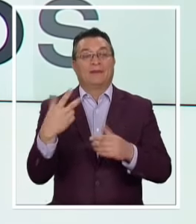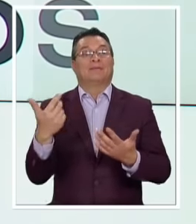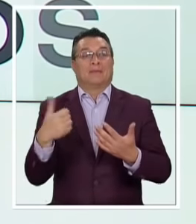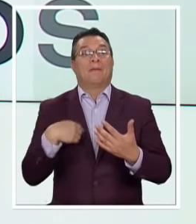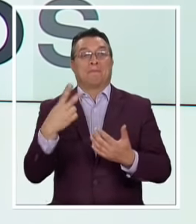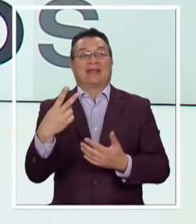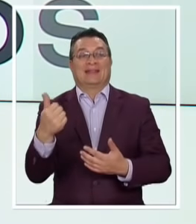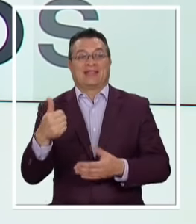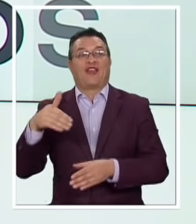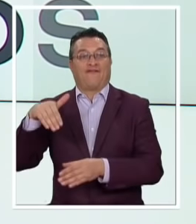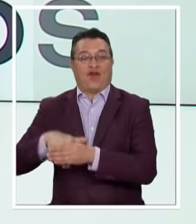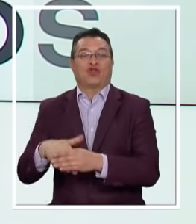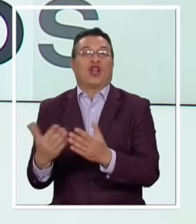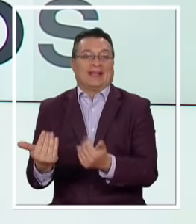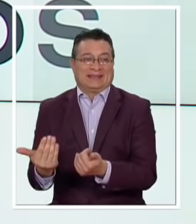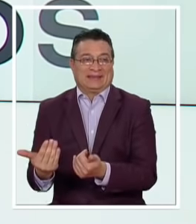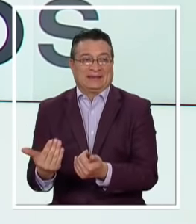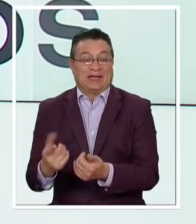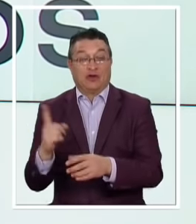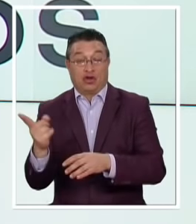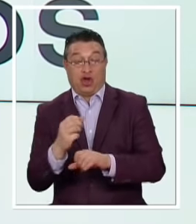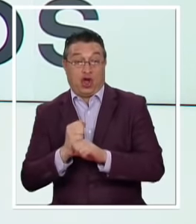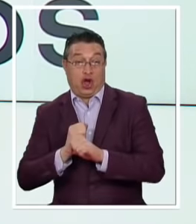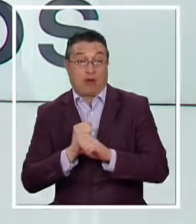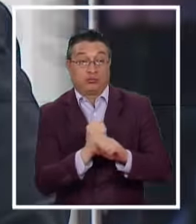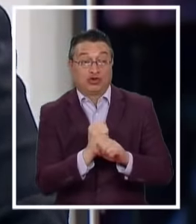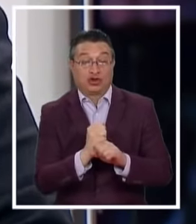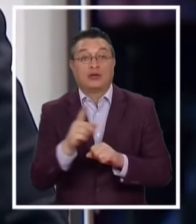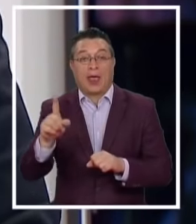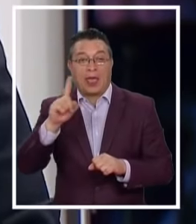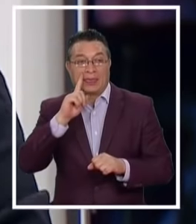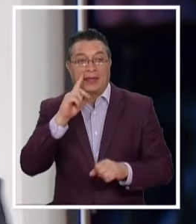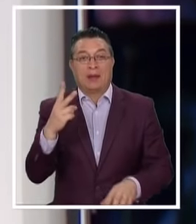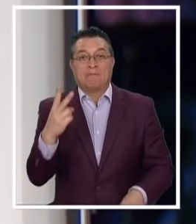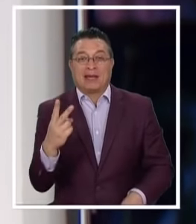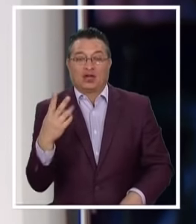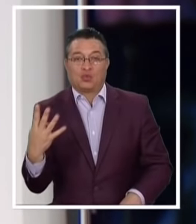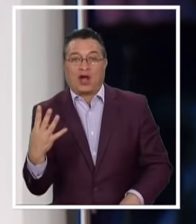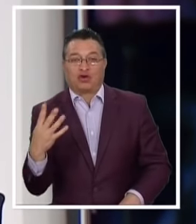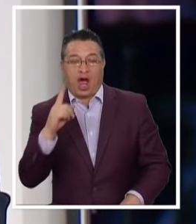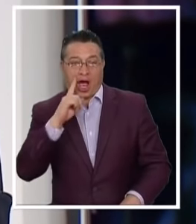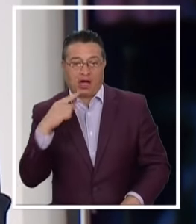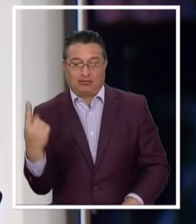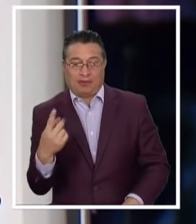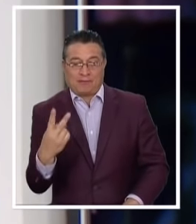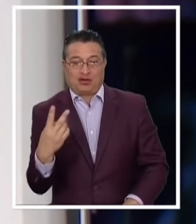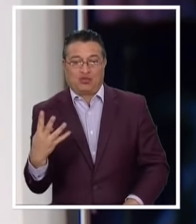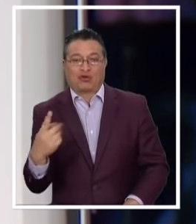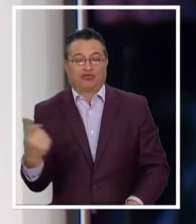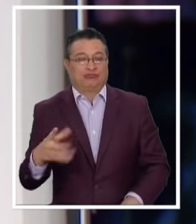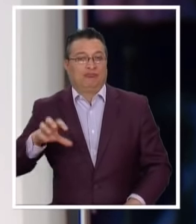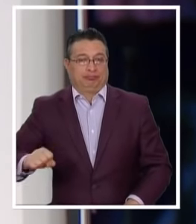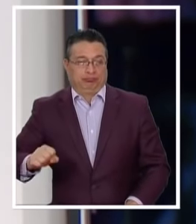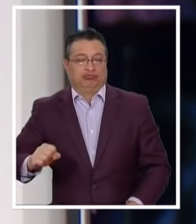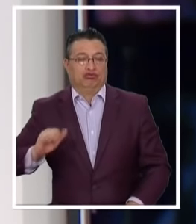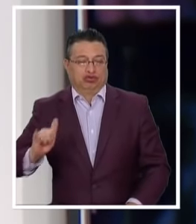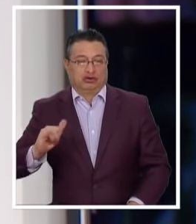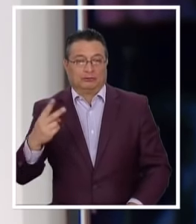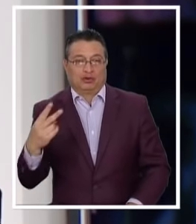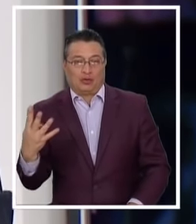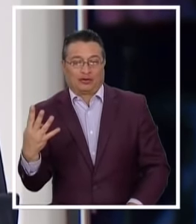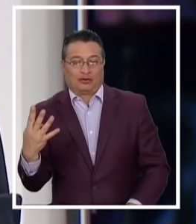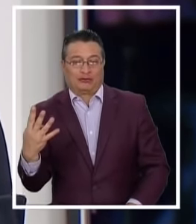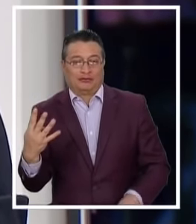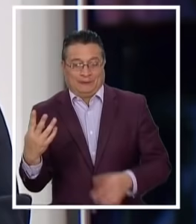va a pasar con esto? Súper importante La oposición Tiene 24 votos Que podríamos decir Son los votos duros De este proyecto de ley